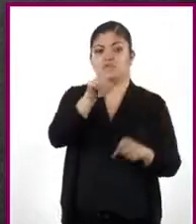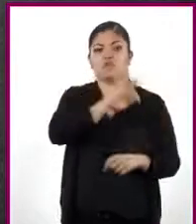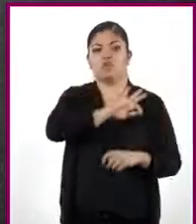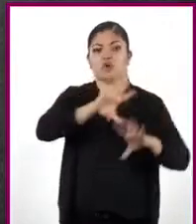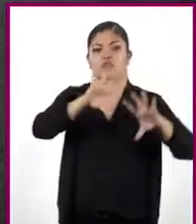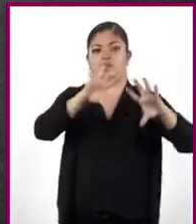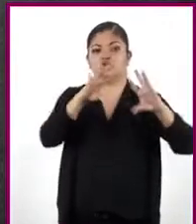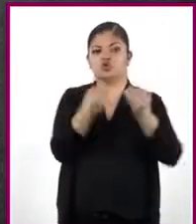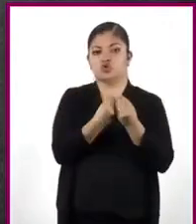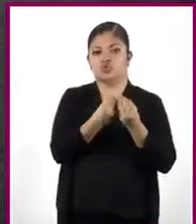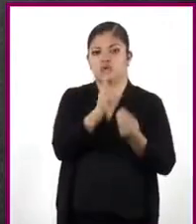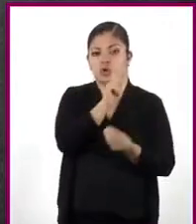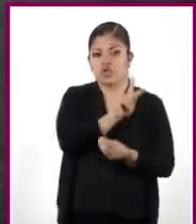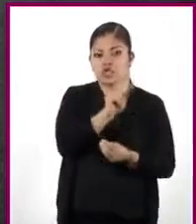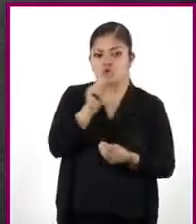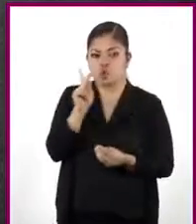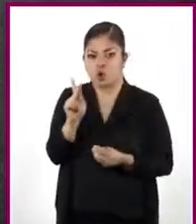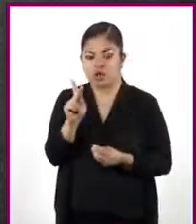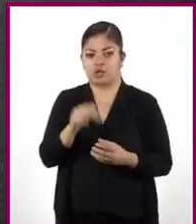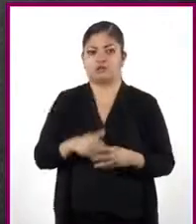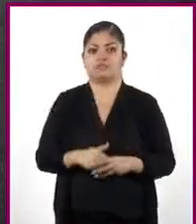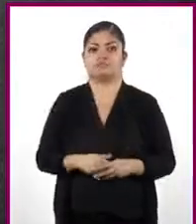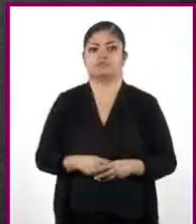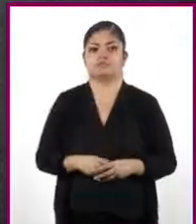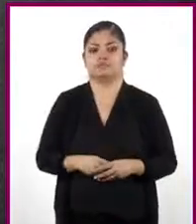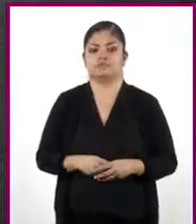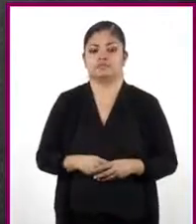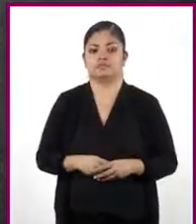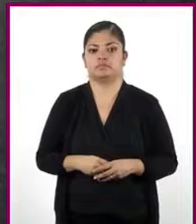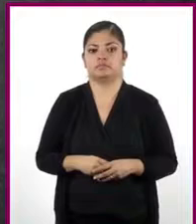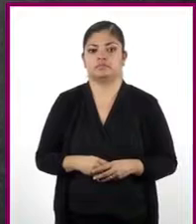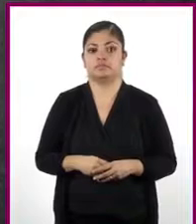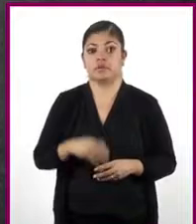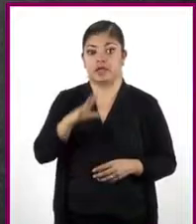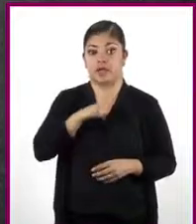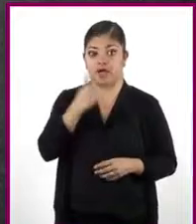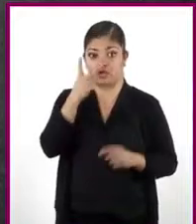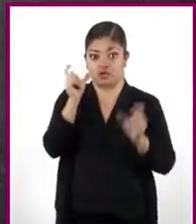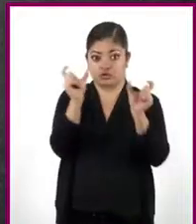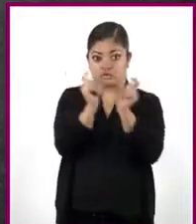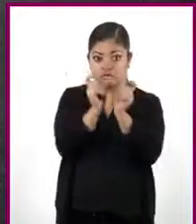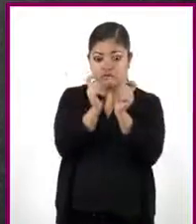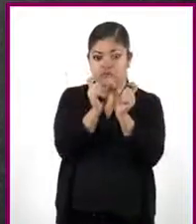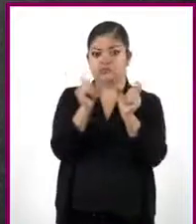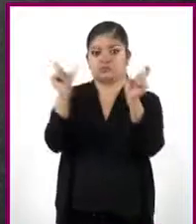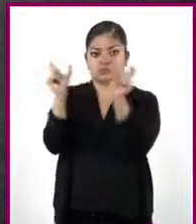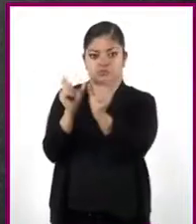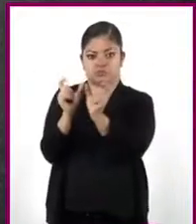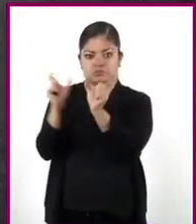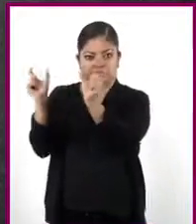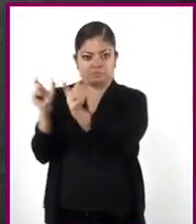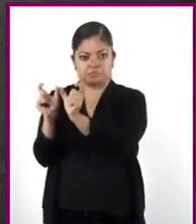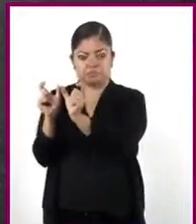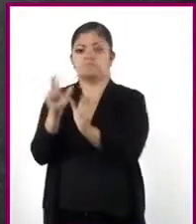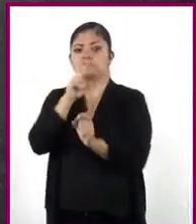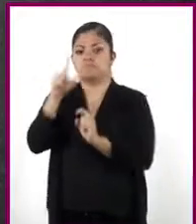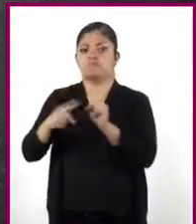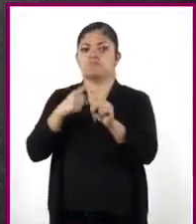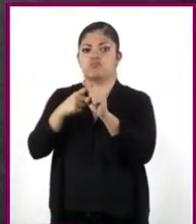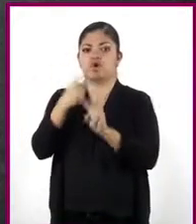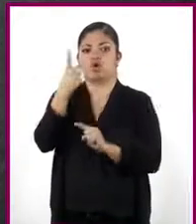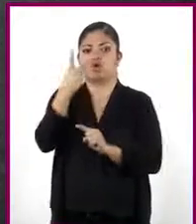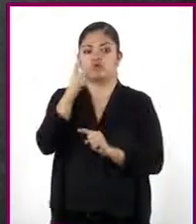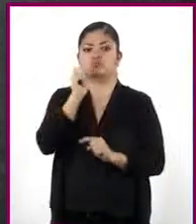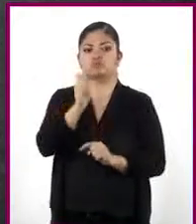sumar los términos semejantes. Y como hay dos de cada uno, podemos multiplicarlos por 2 y obtener